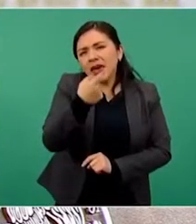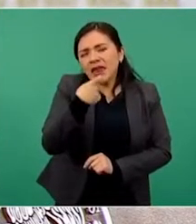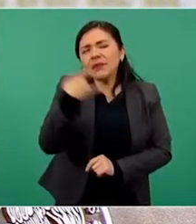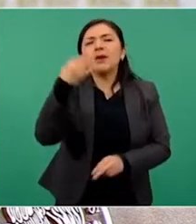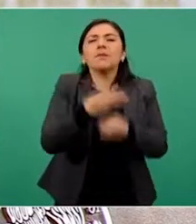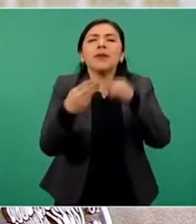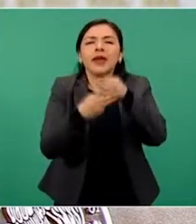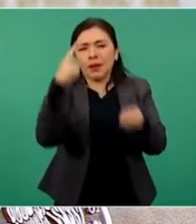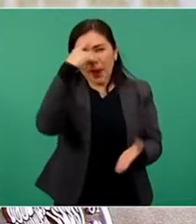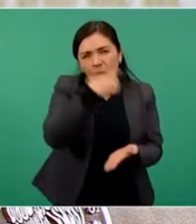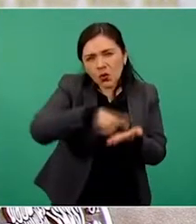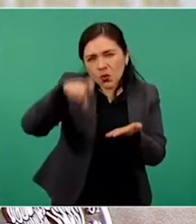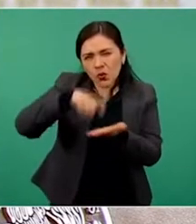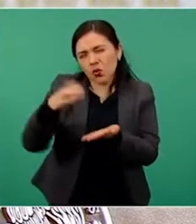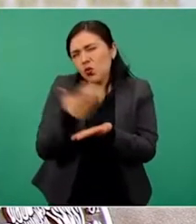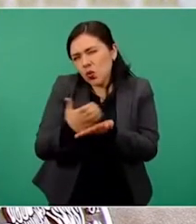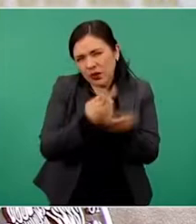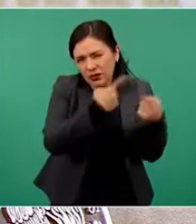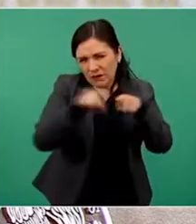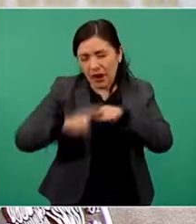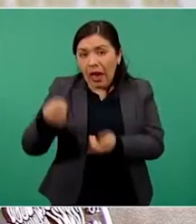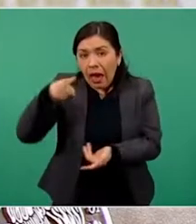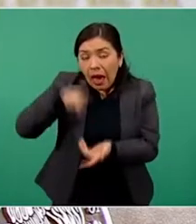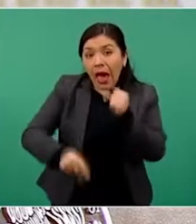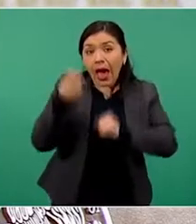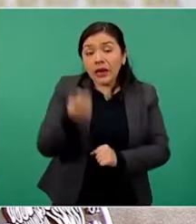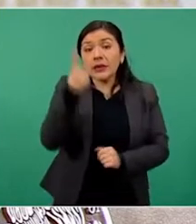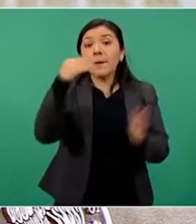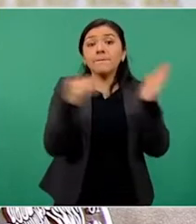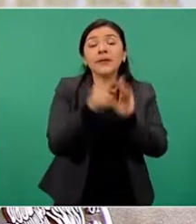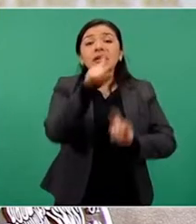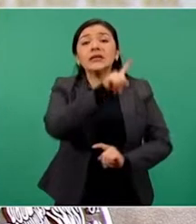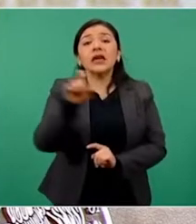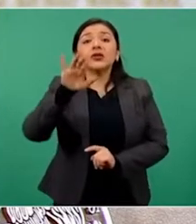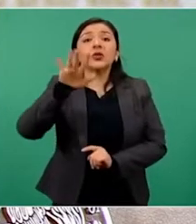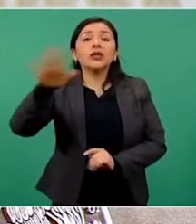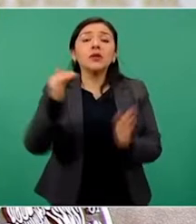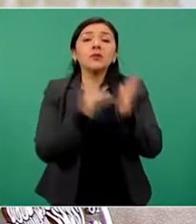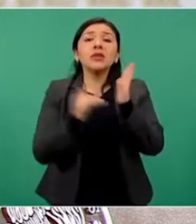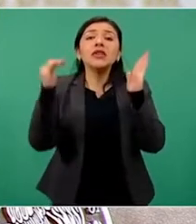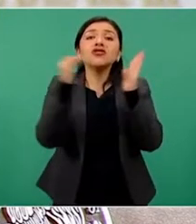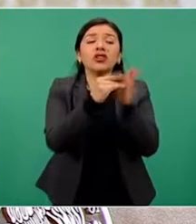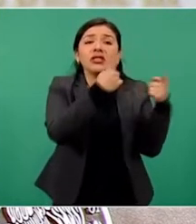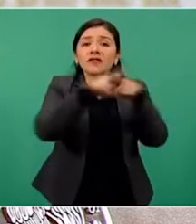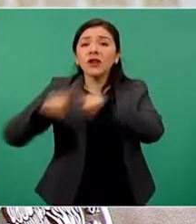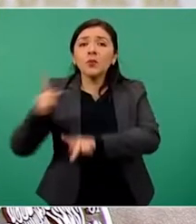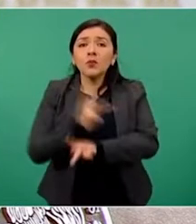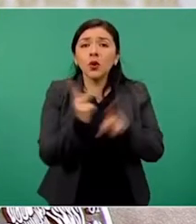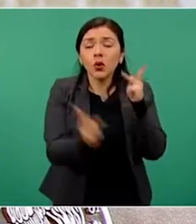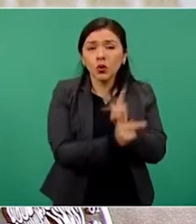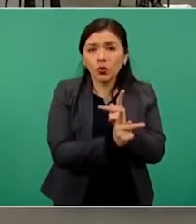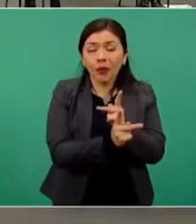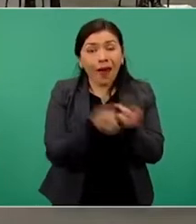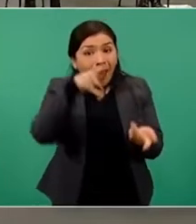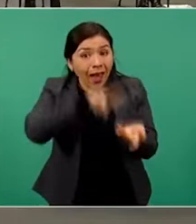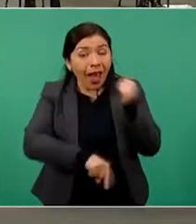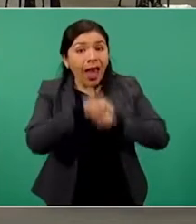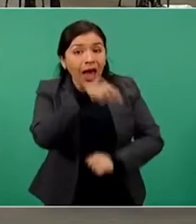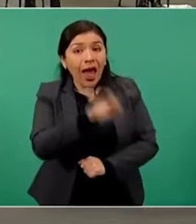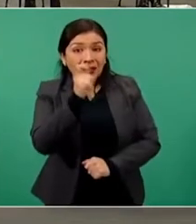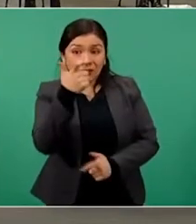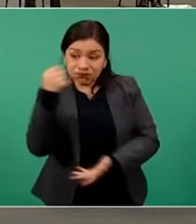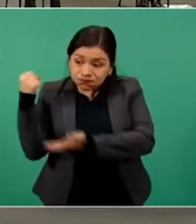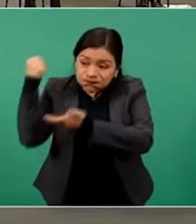curación, equivalentes a mil 155 millones de piezas, lo que representó una